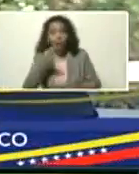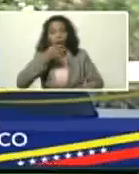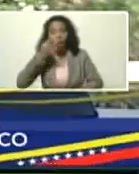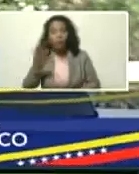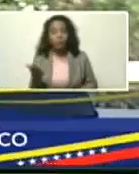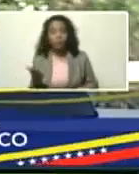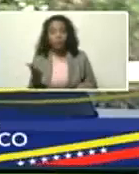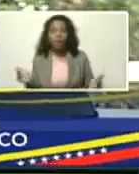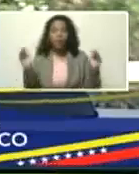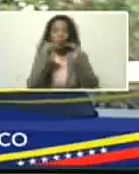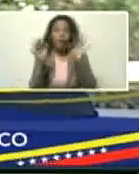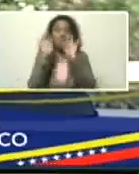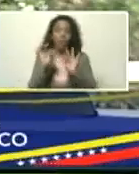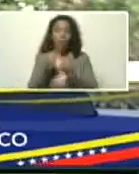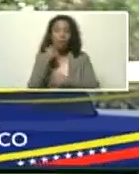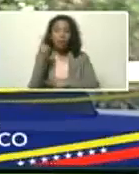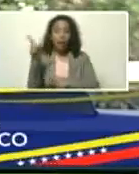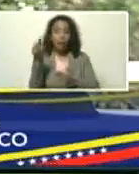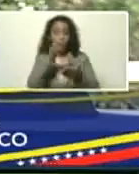verdad, igualmente dice aquí,